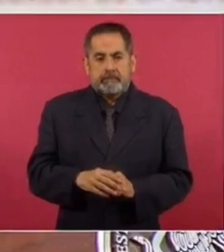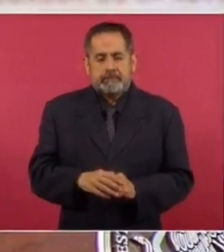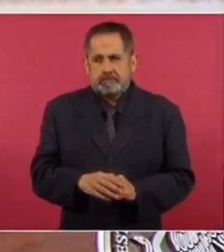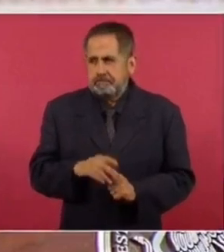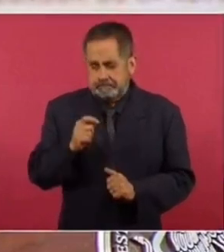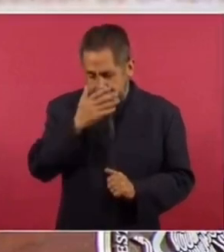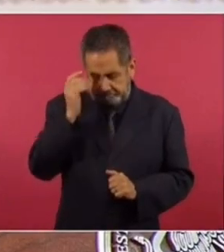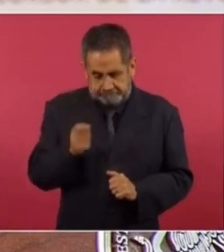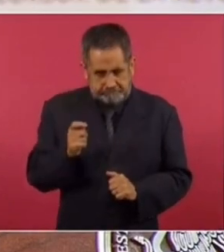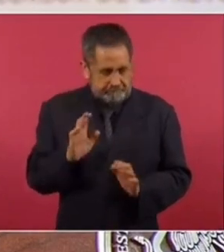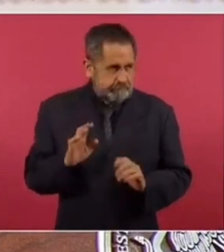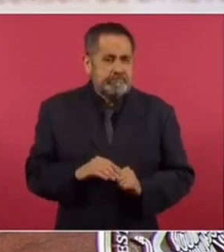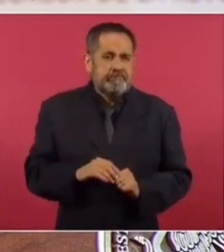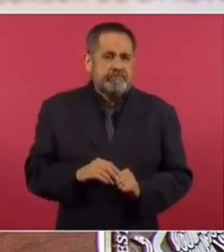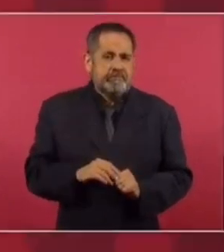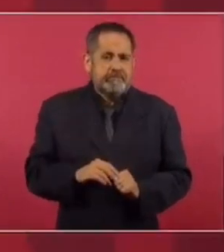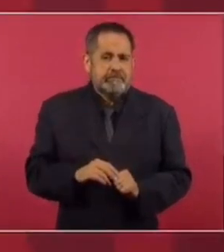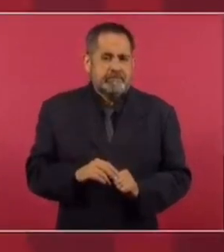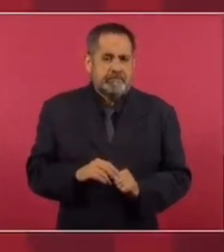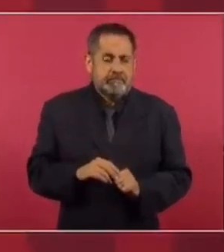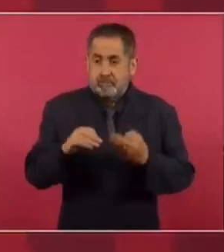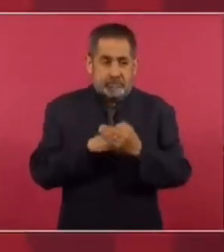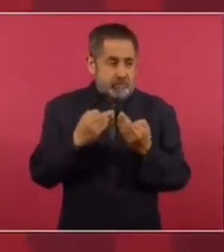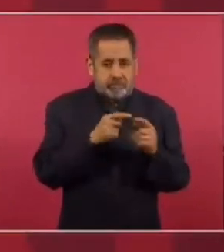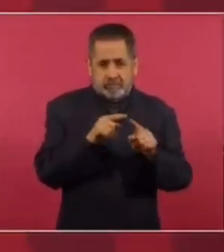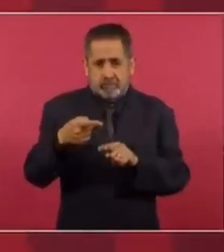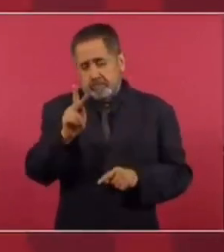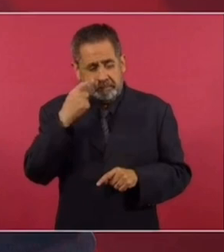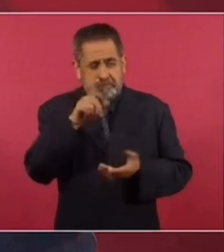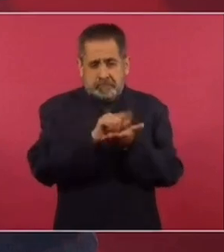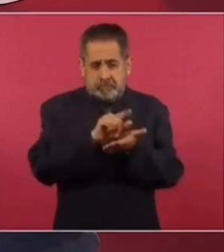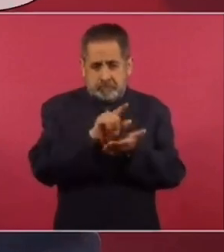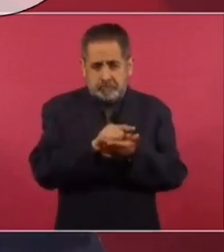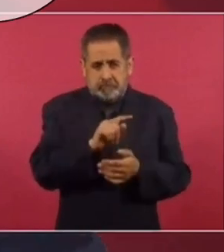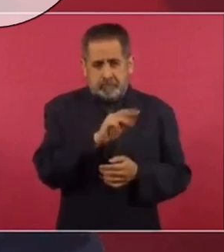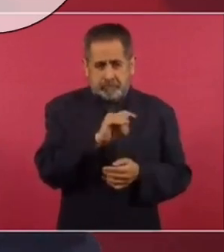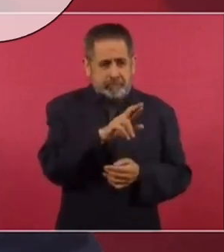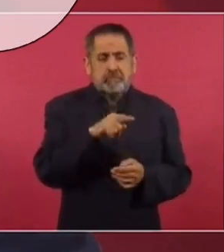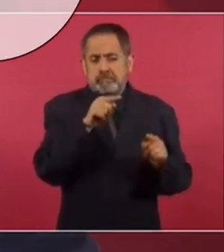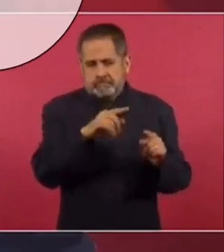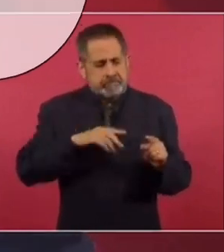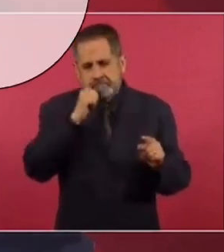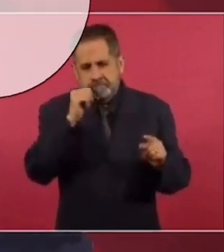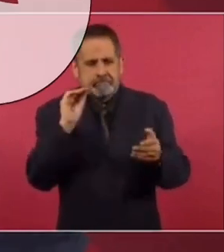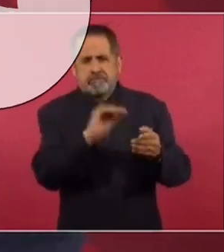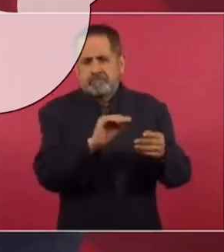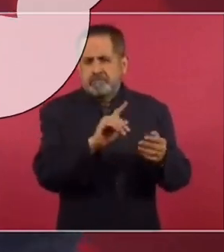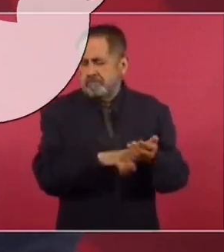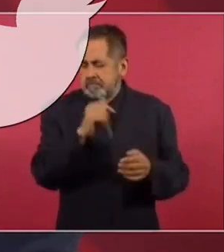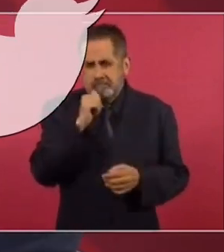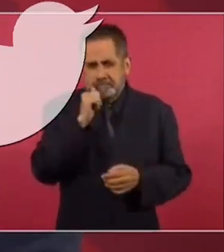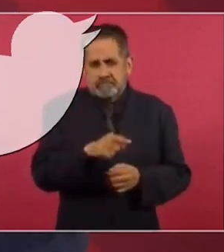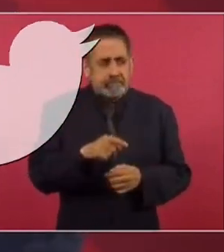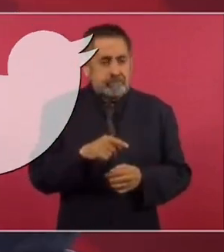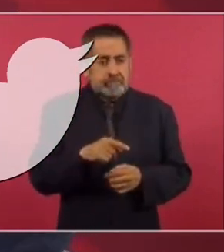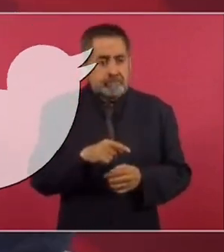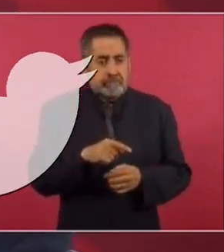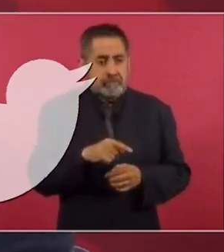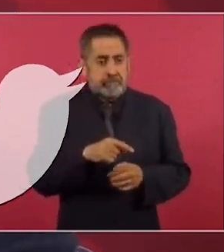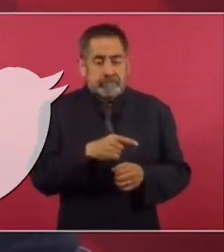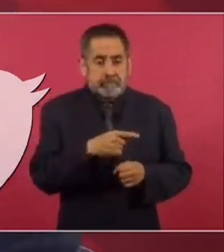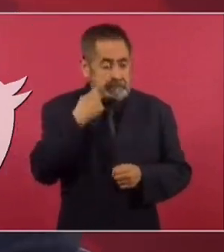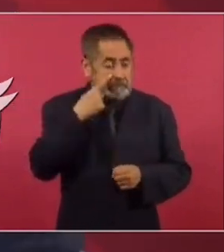no sé si en todas las plataformas, pero en Twitter sí colocan en los primeros lugares